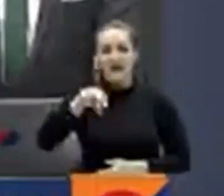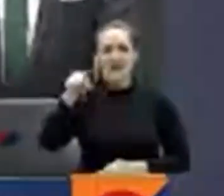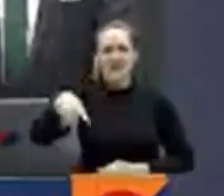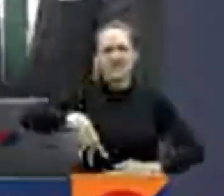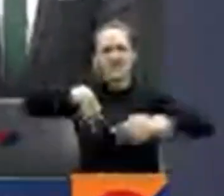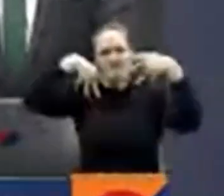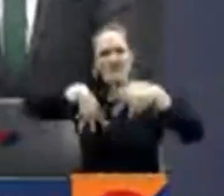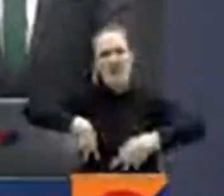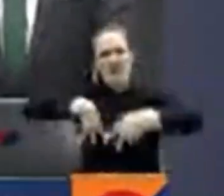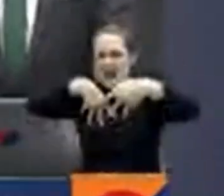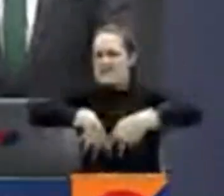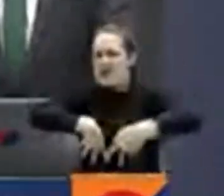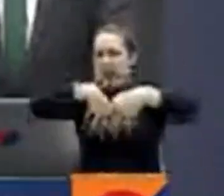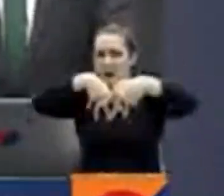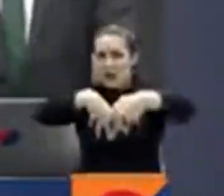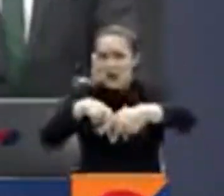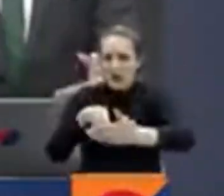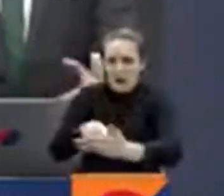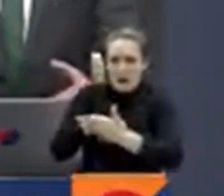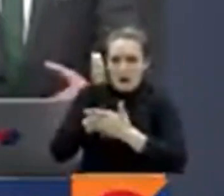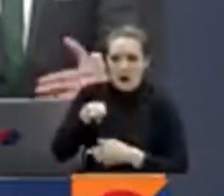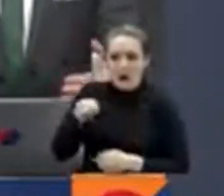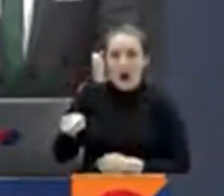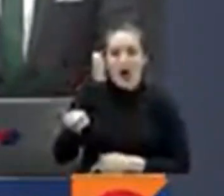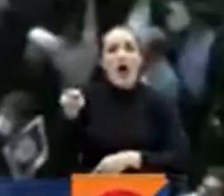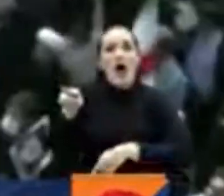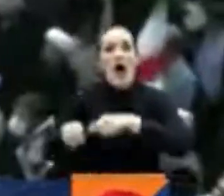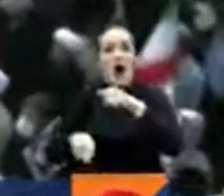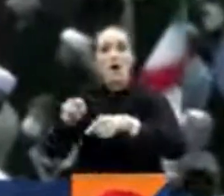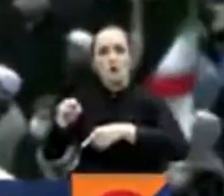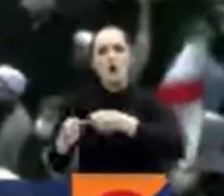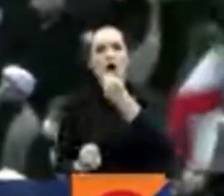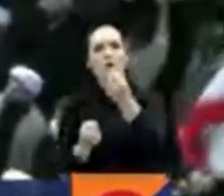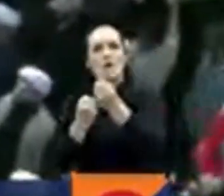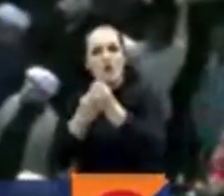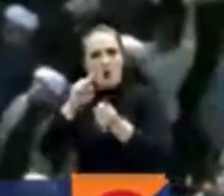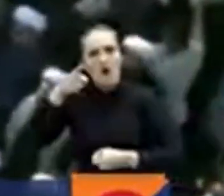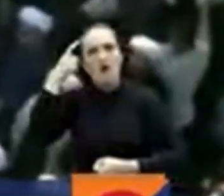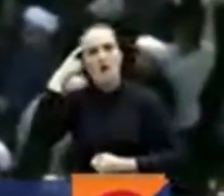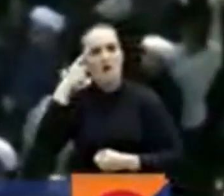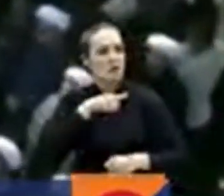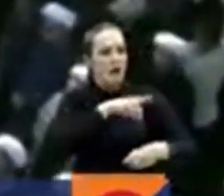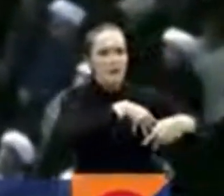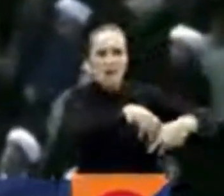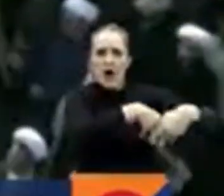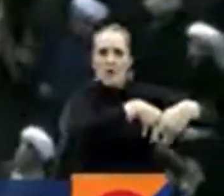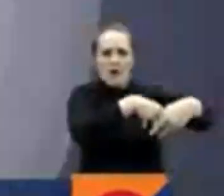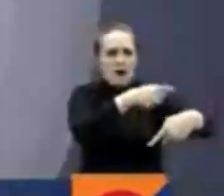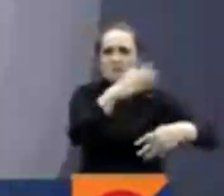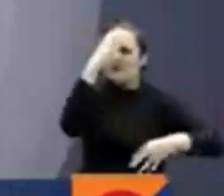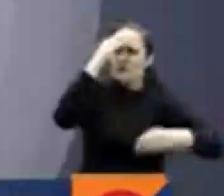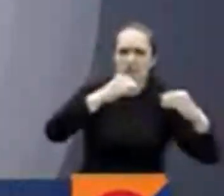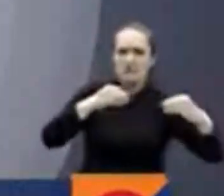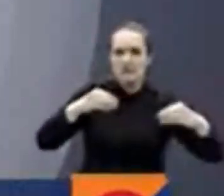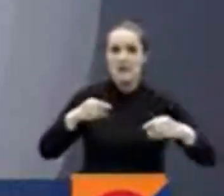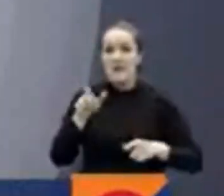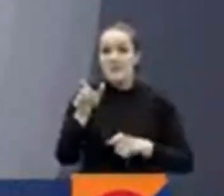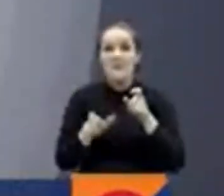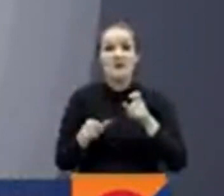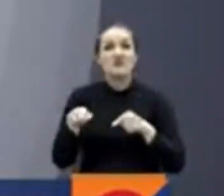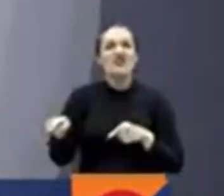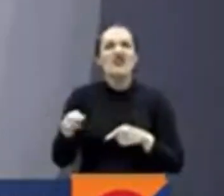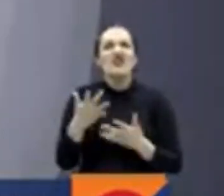manifestaciones pero esta vez unas a favor del gobierno miles de personas cumplieron al llamado de las autoridades para